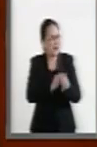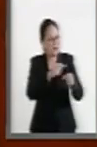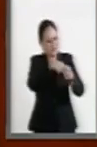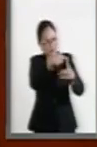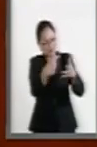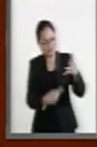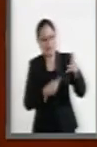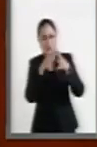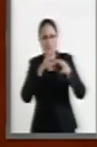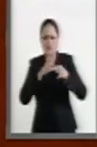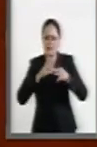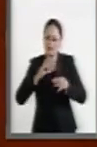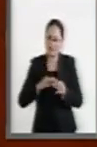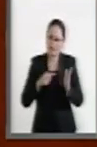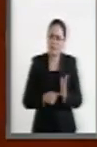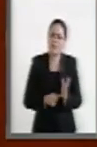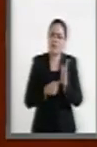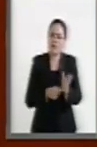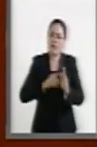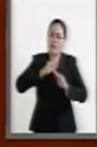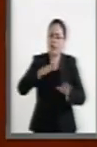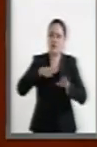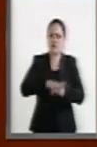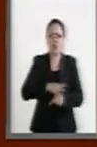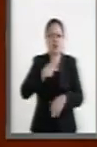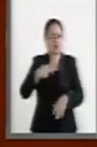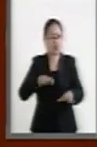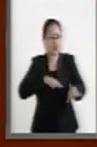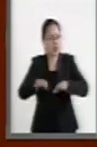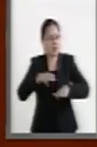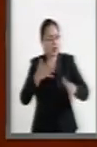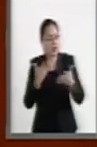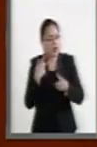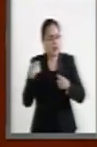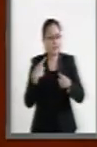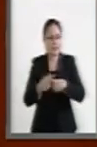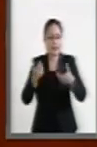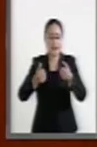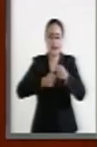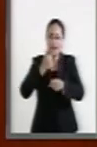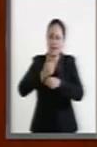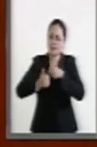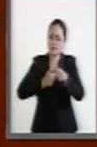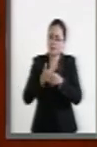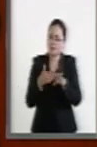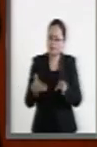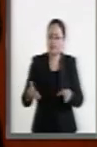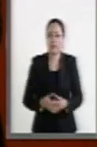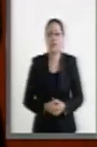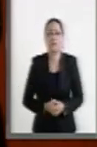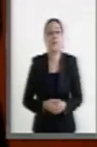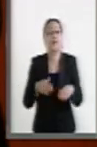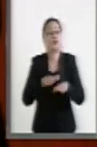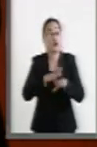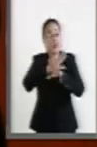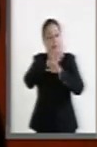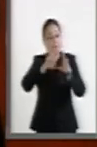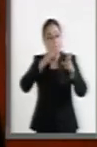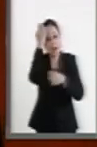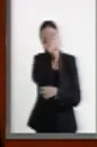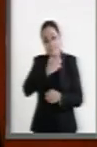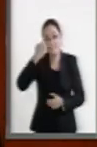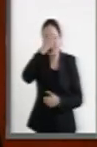pues nos expone cifras muy claras de todo el trabajo que se viene realizando. Hablar de la evaluación de los